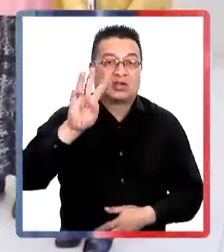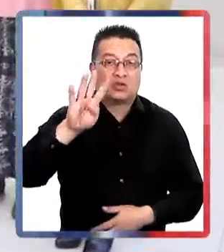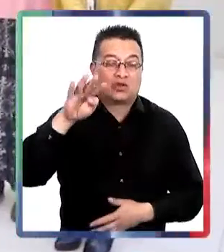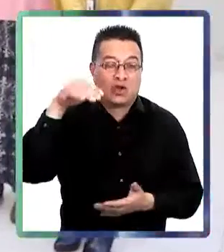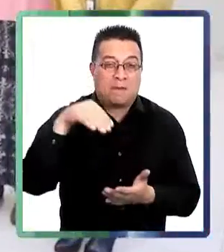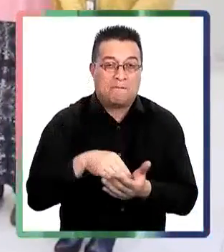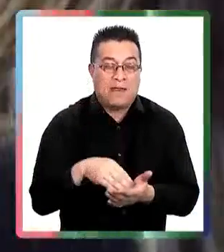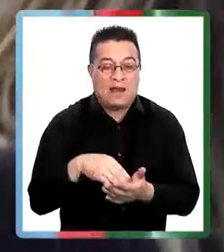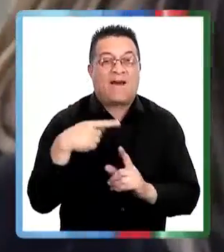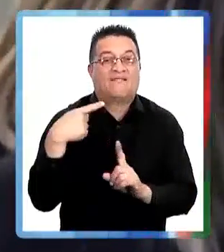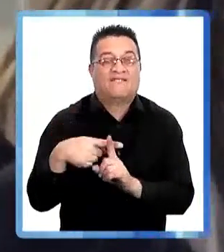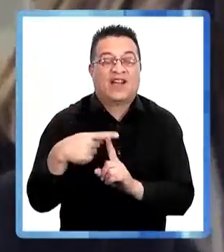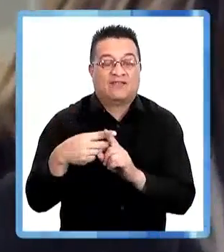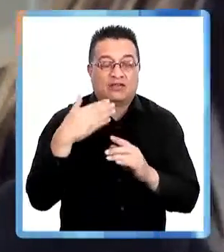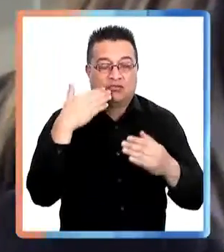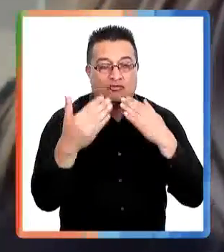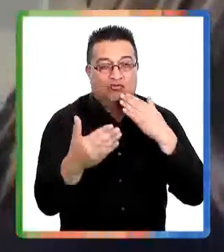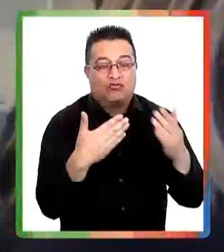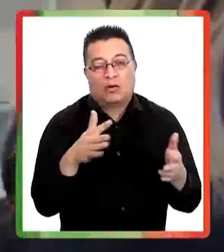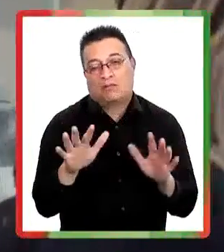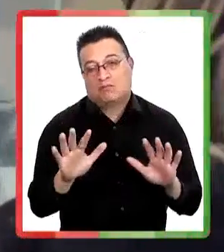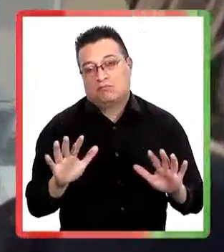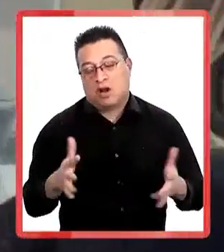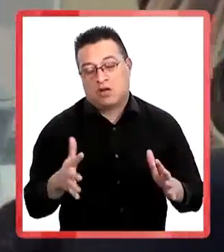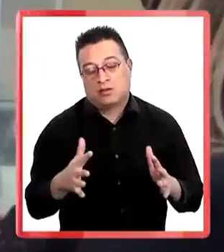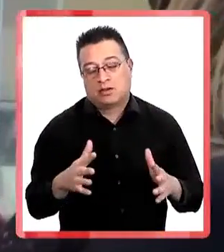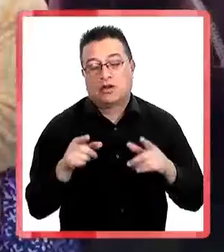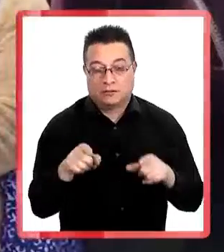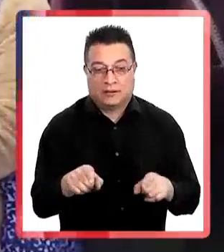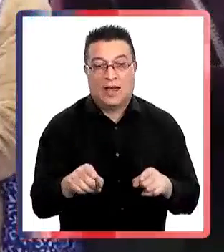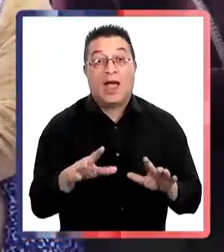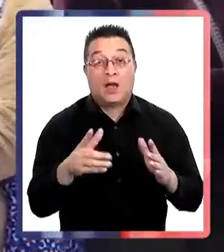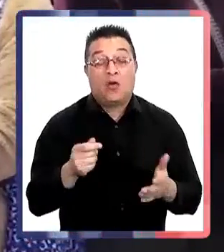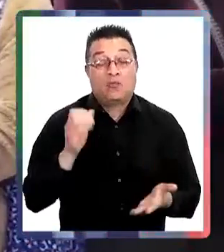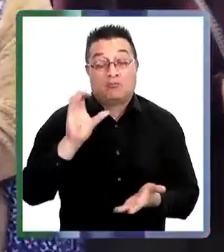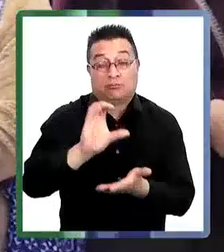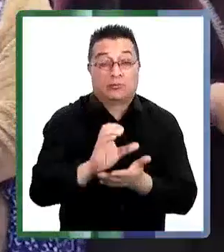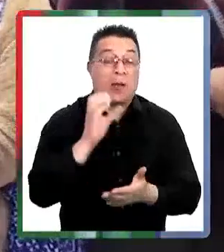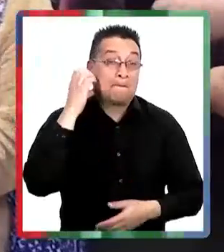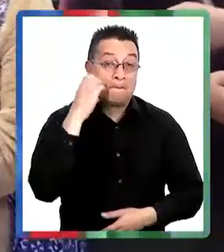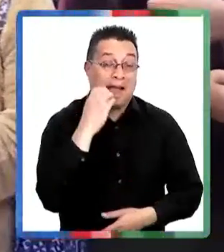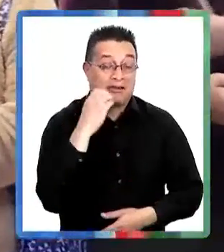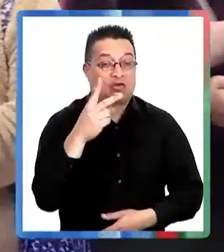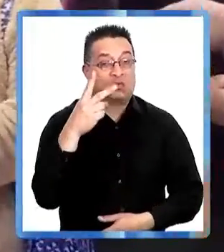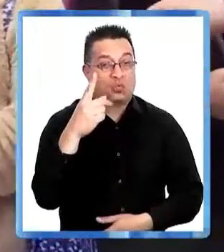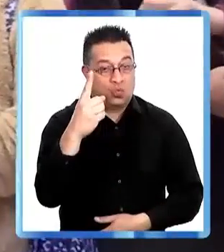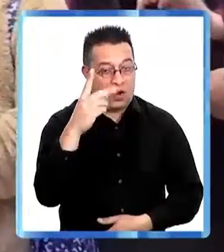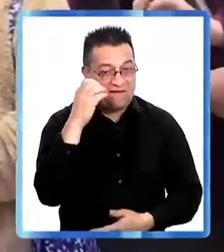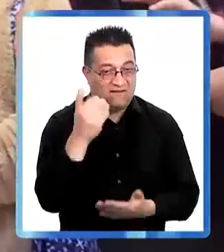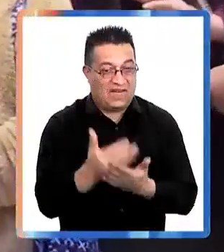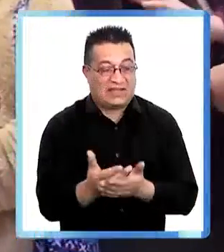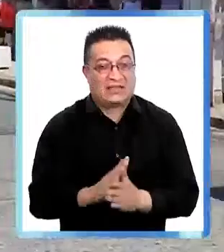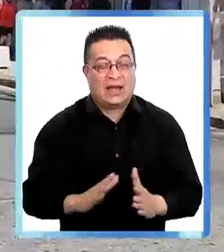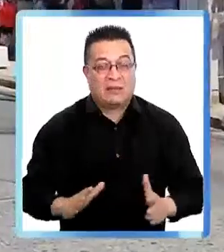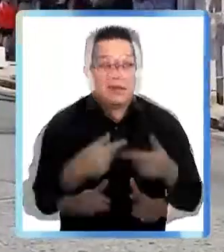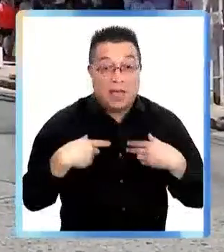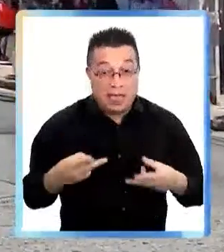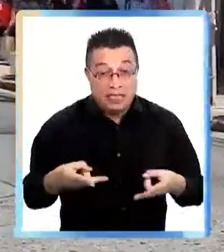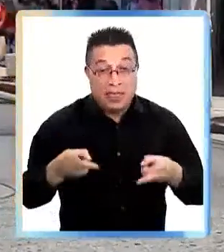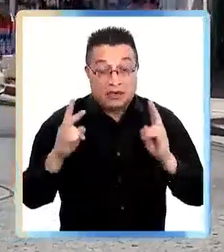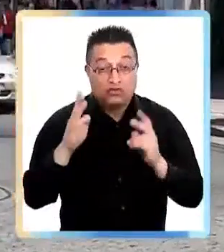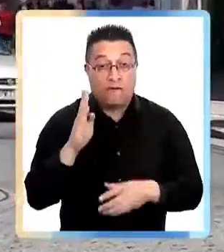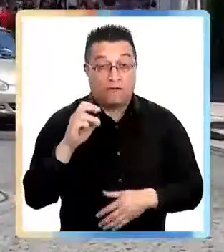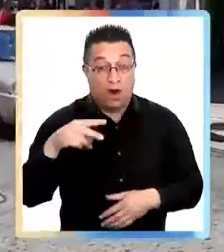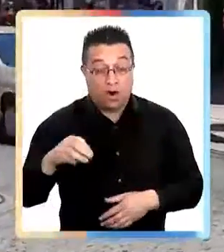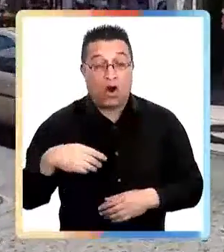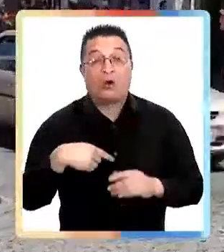54.000. Los beneficiados aproximadamente reciben este monto en mayo y por una sola vez. Para tener